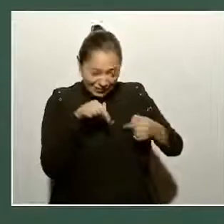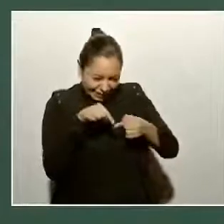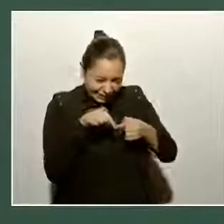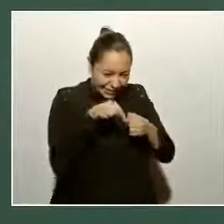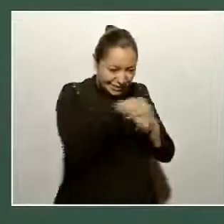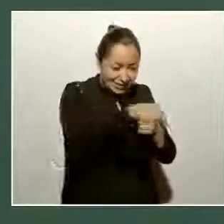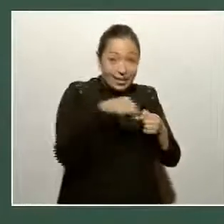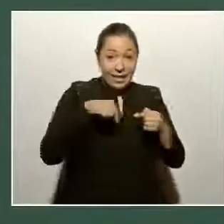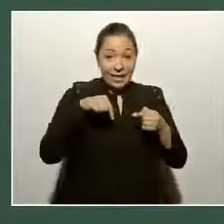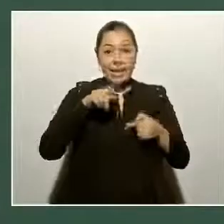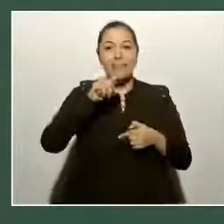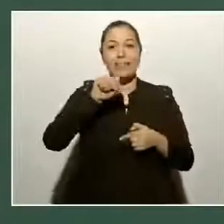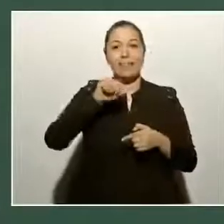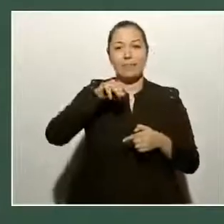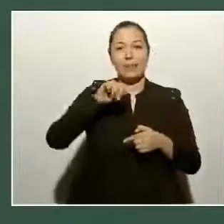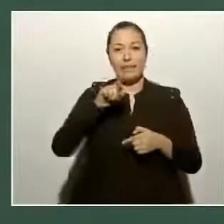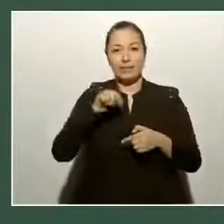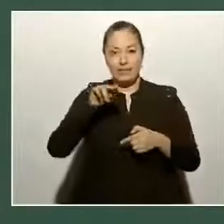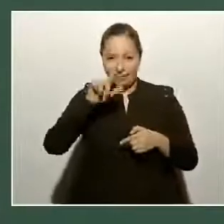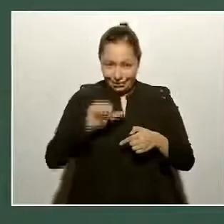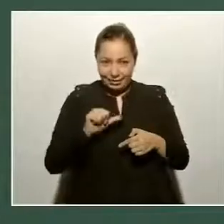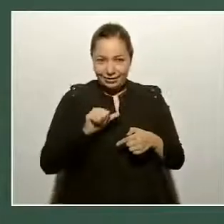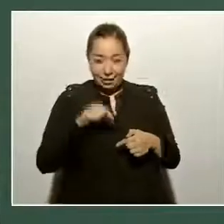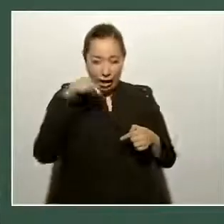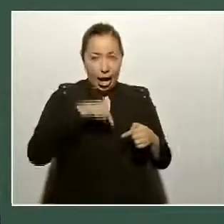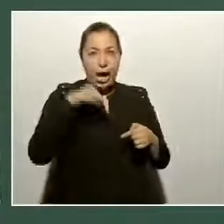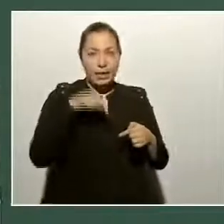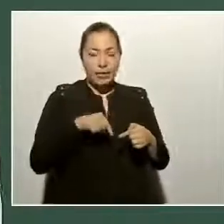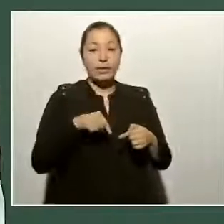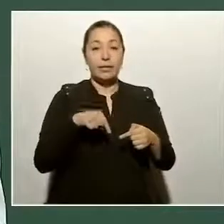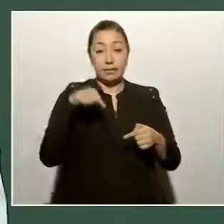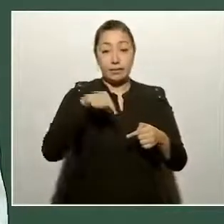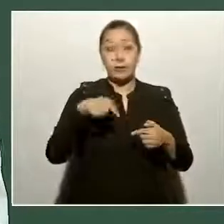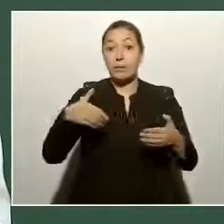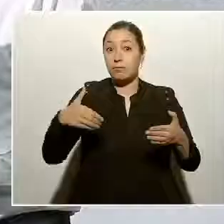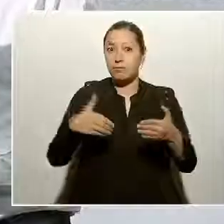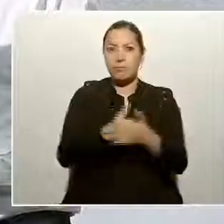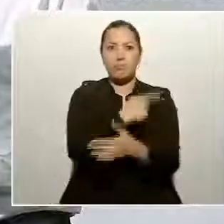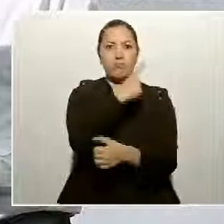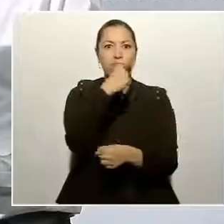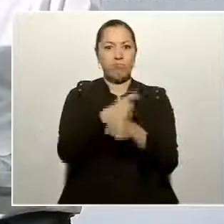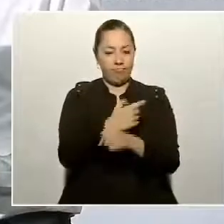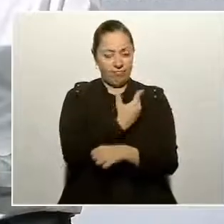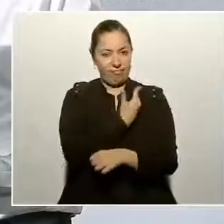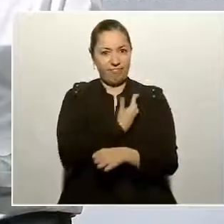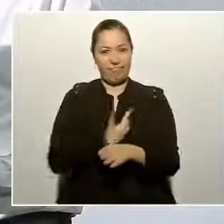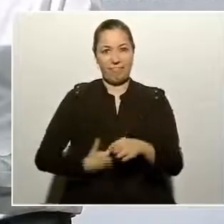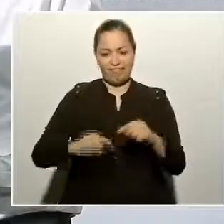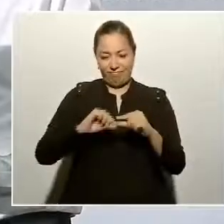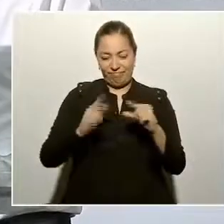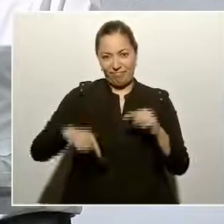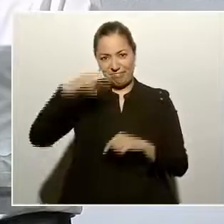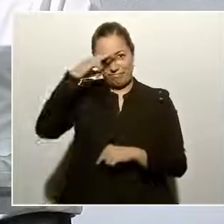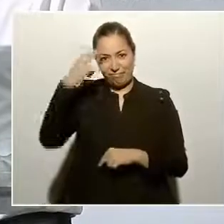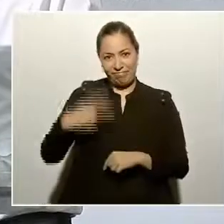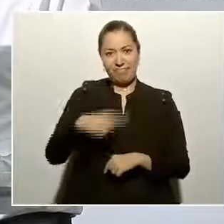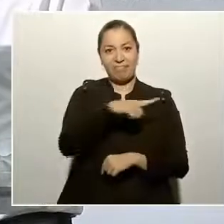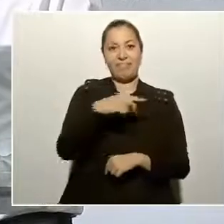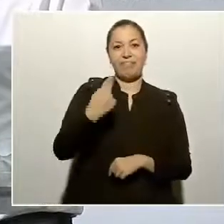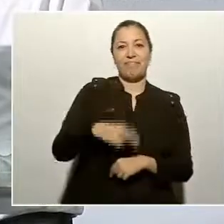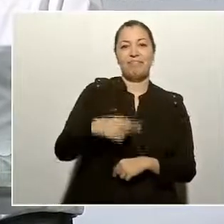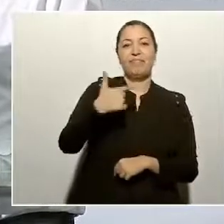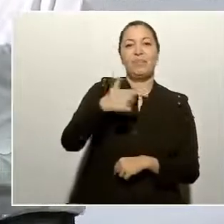que, dicho sea de paso, ahí nació el primer presidente de México, Guadalupe Victoria.